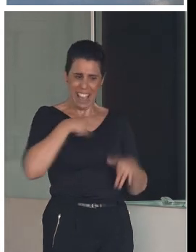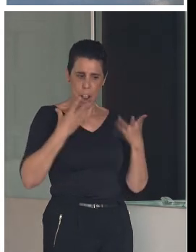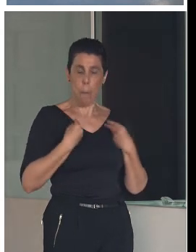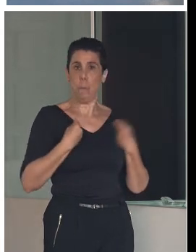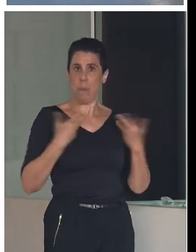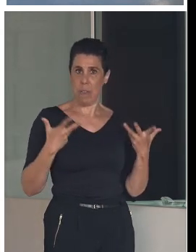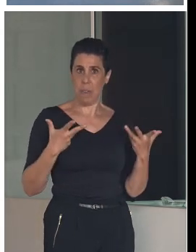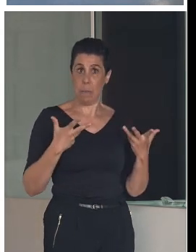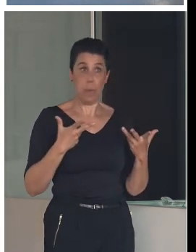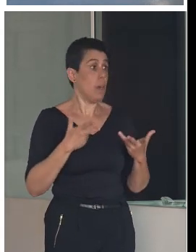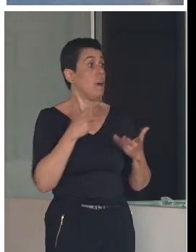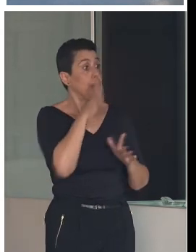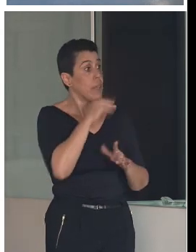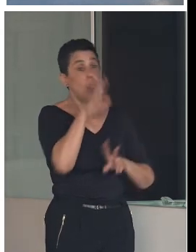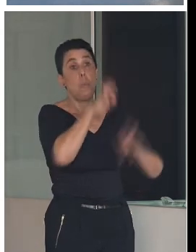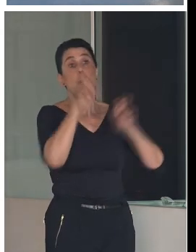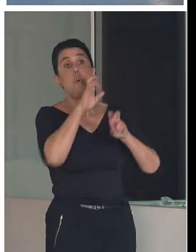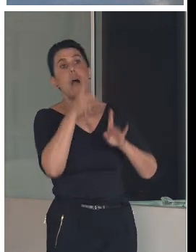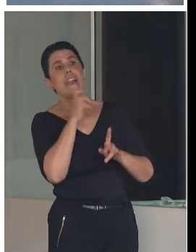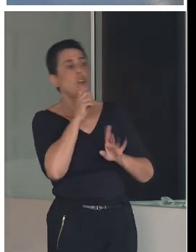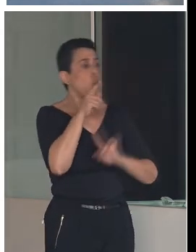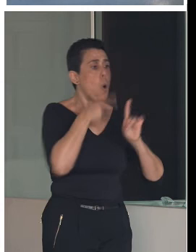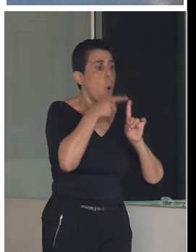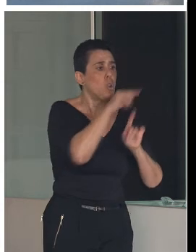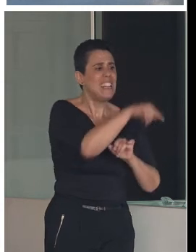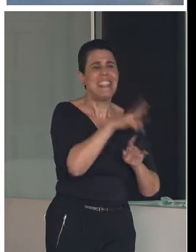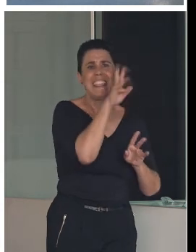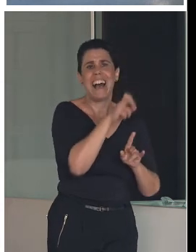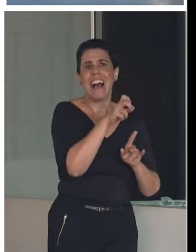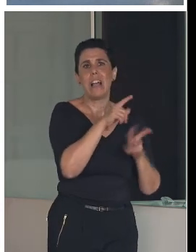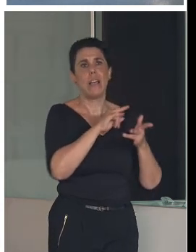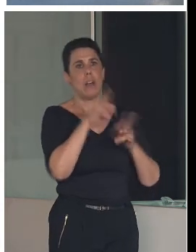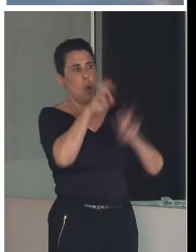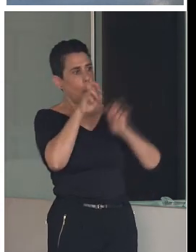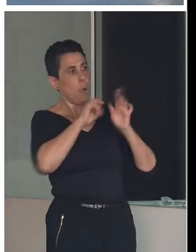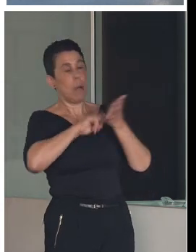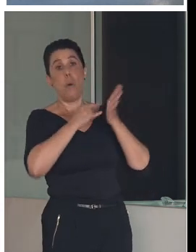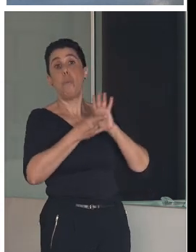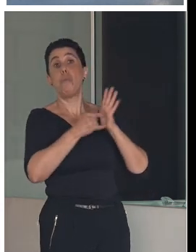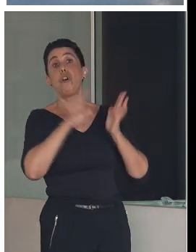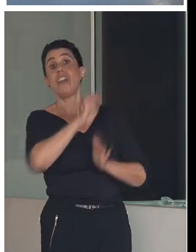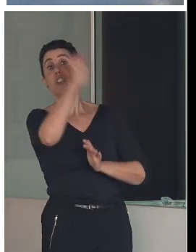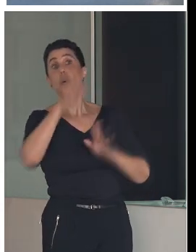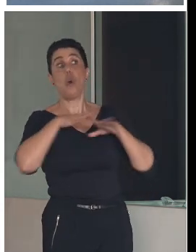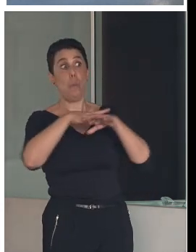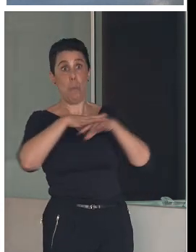Y la verdad es que estamos buscando nuevos usos a través de un proyecto Interreg Europe, en el que estamos